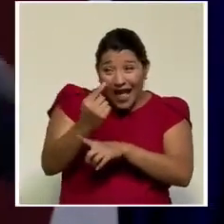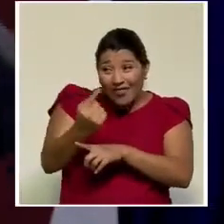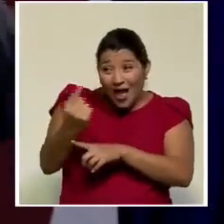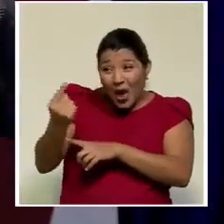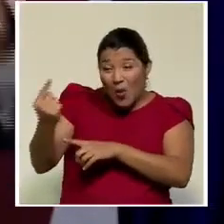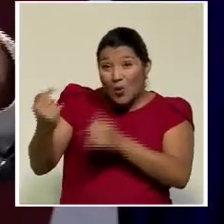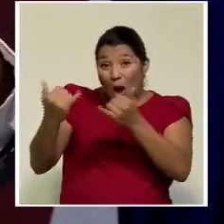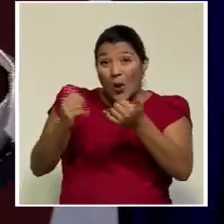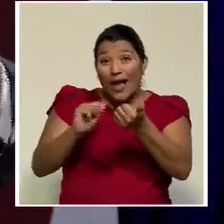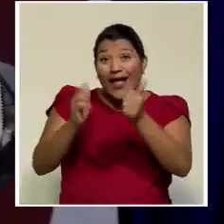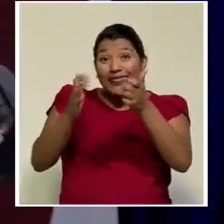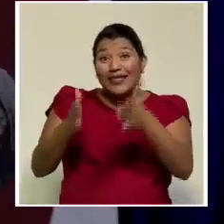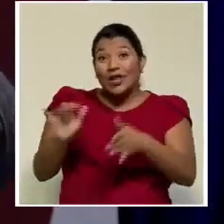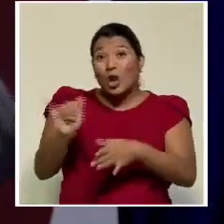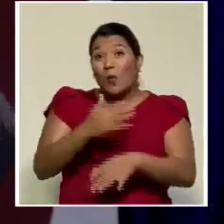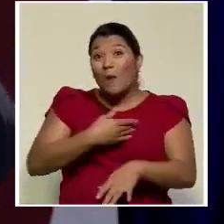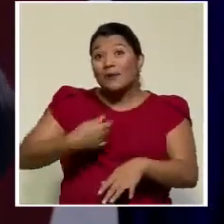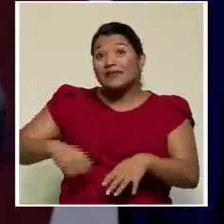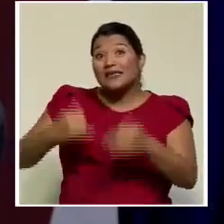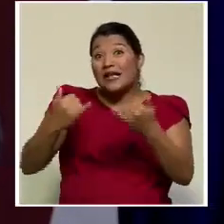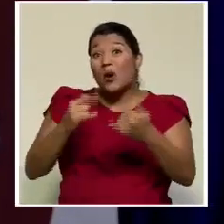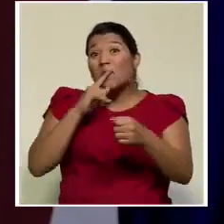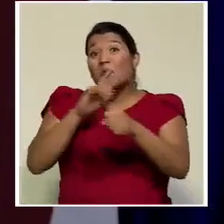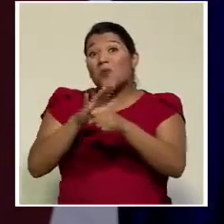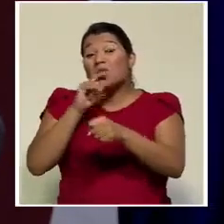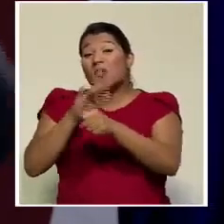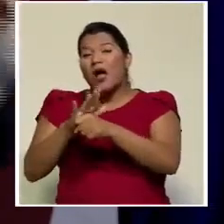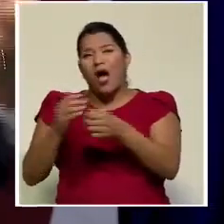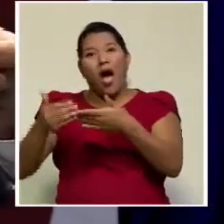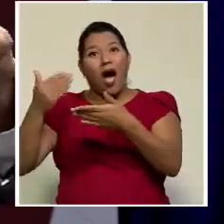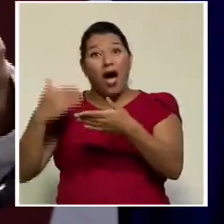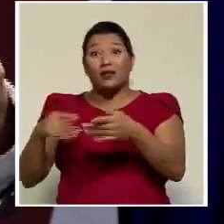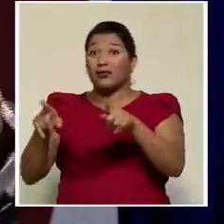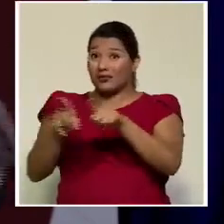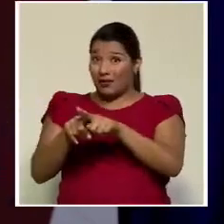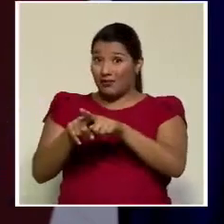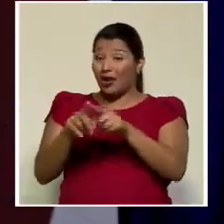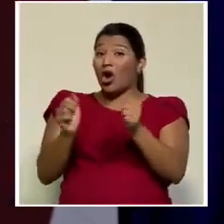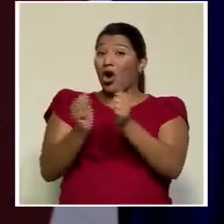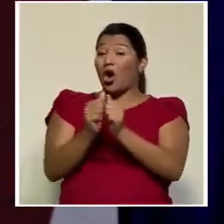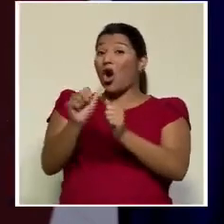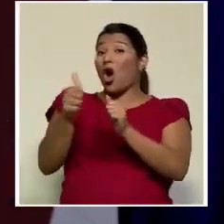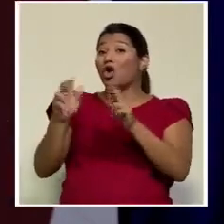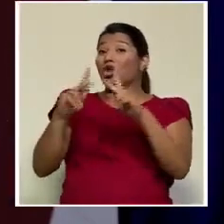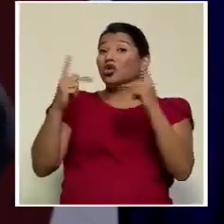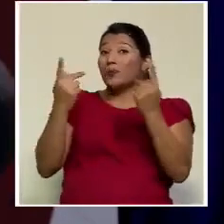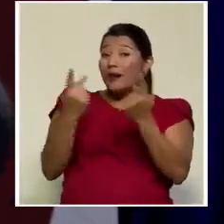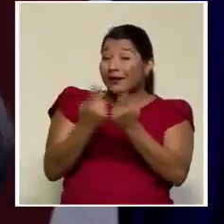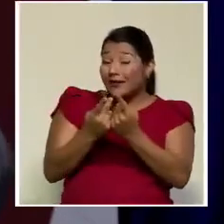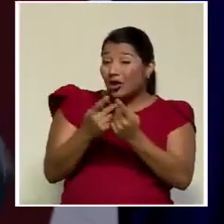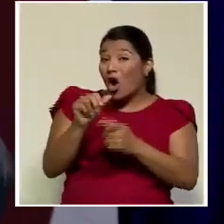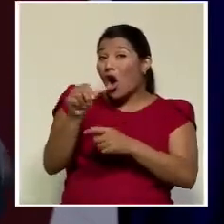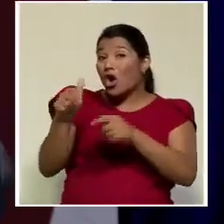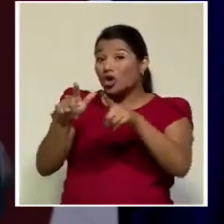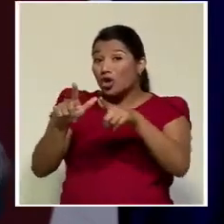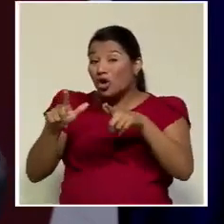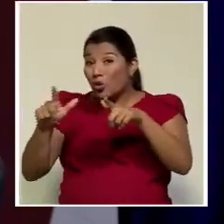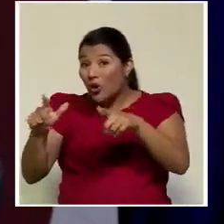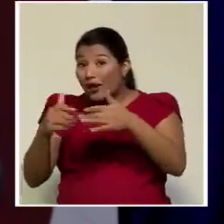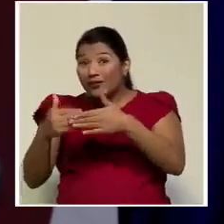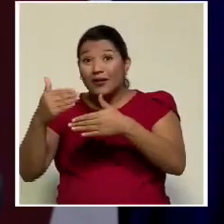moro, pero que antes también nos prometieron el oro y el moro desde otras tiendas, desde otros lugares, luego no